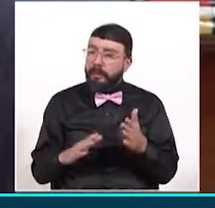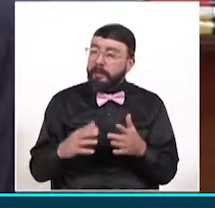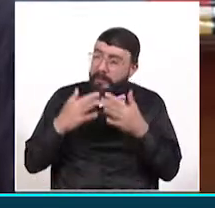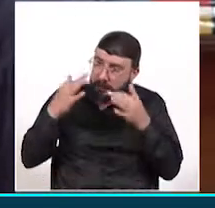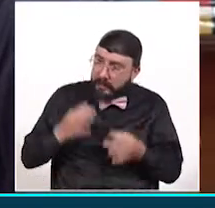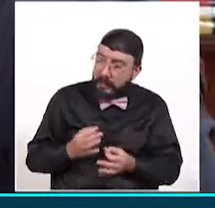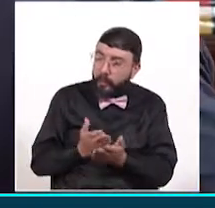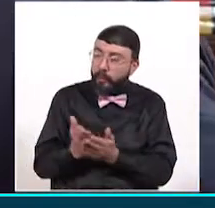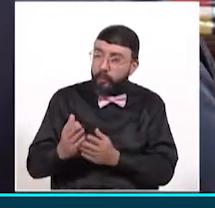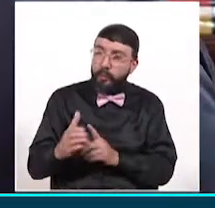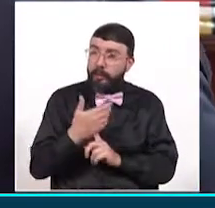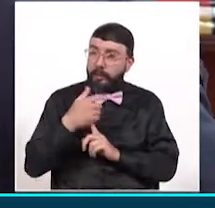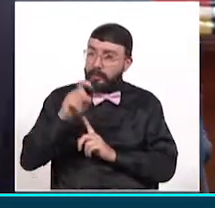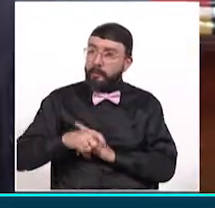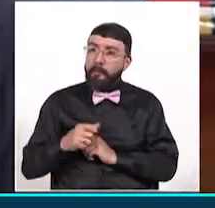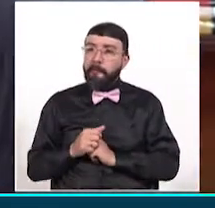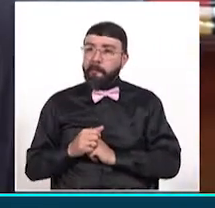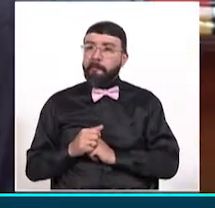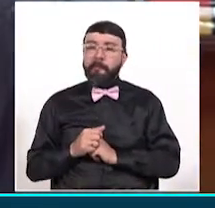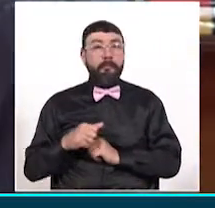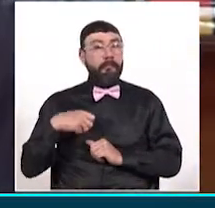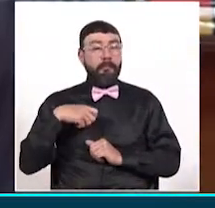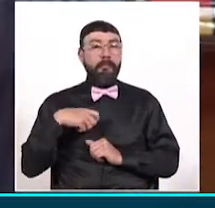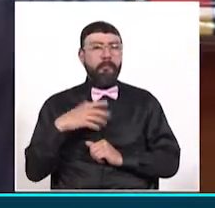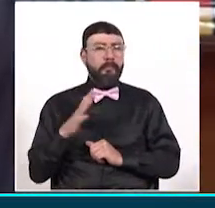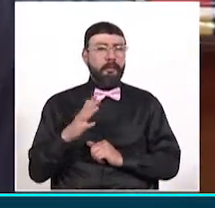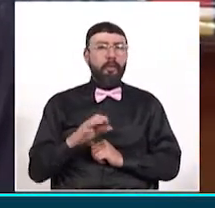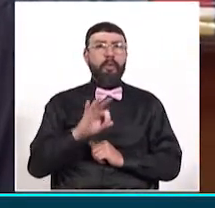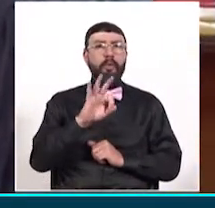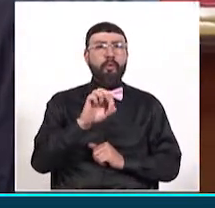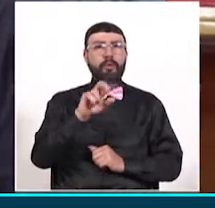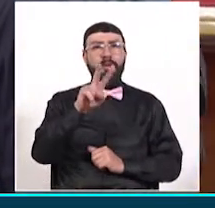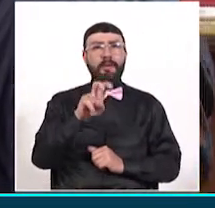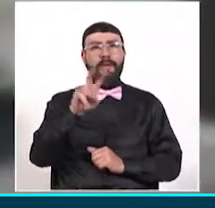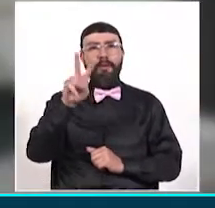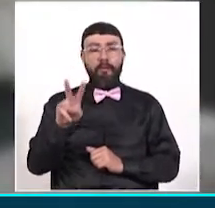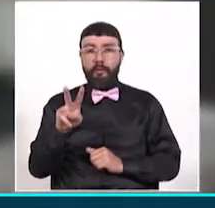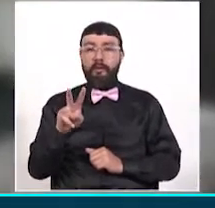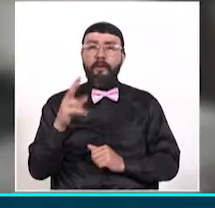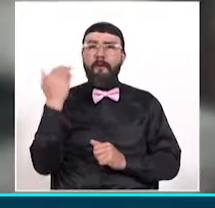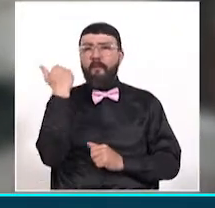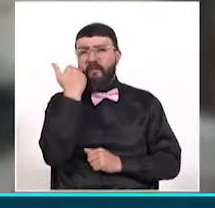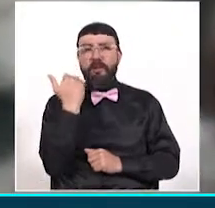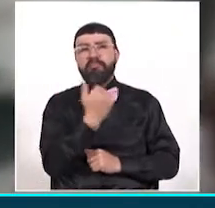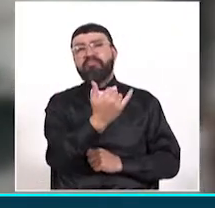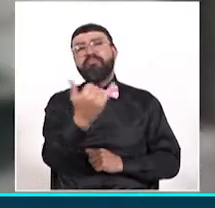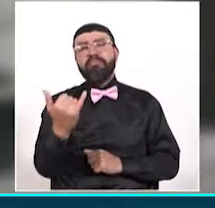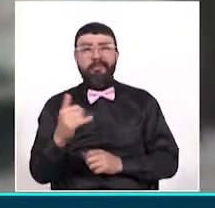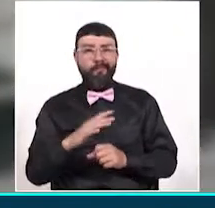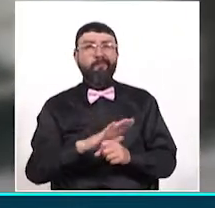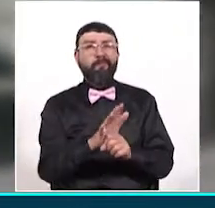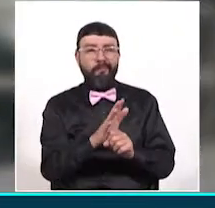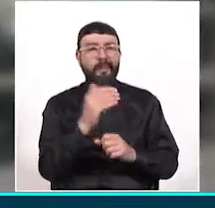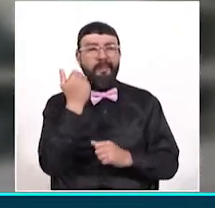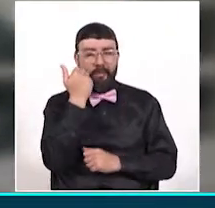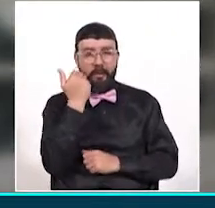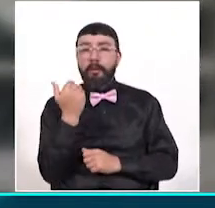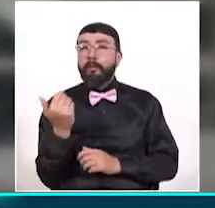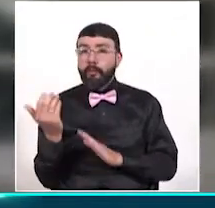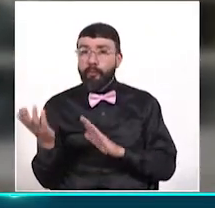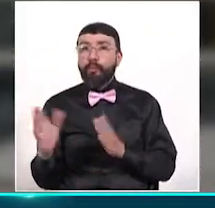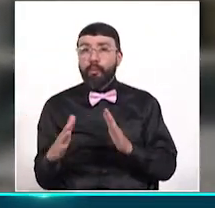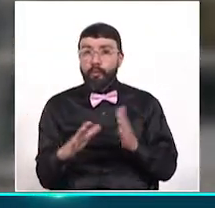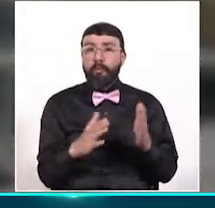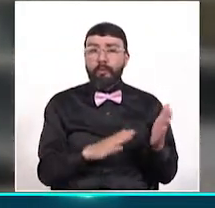Sí, hoy tenemos más de 872 contagiados y lastimosamente fallecidos